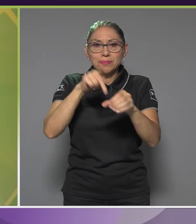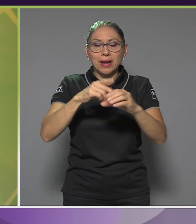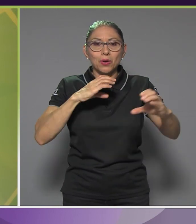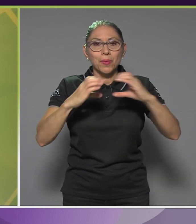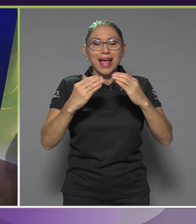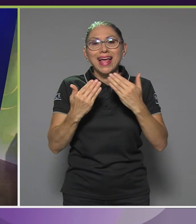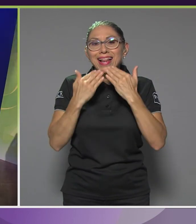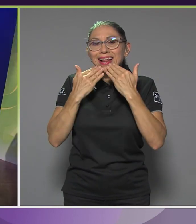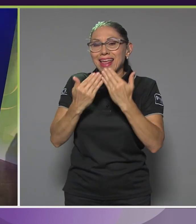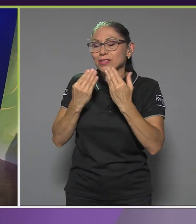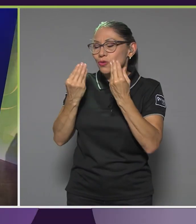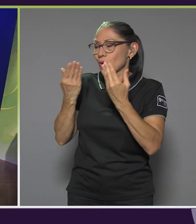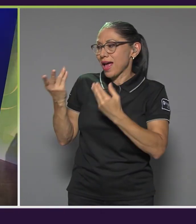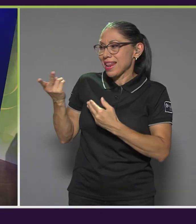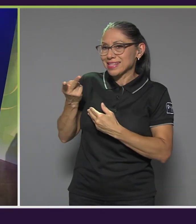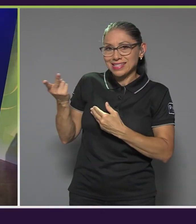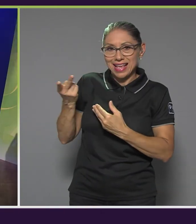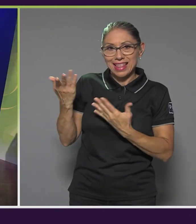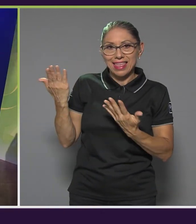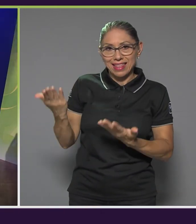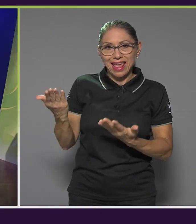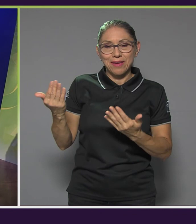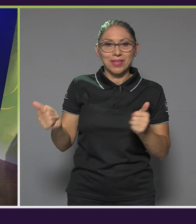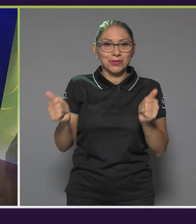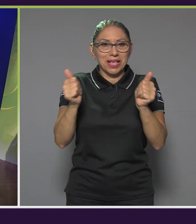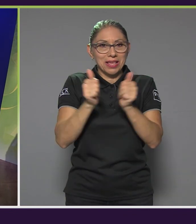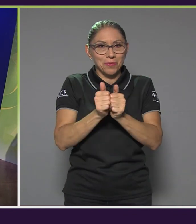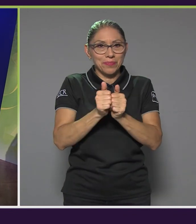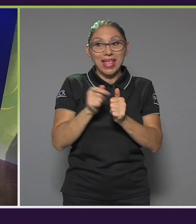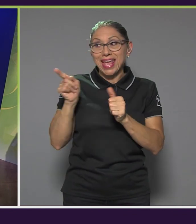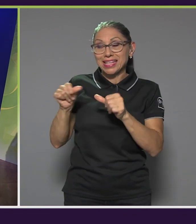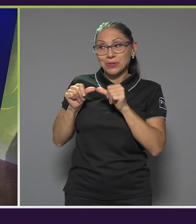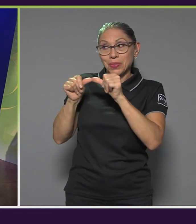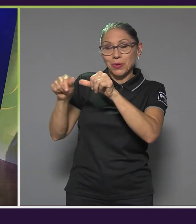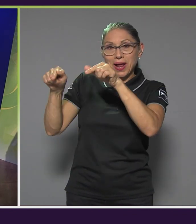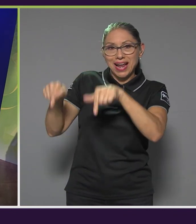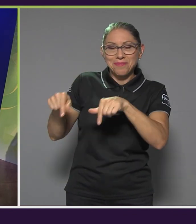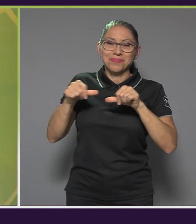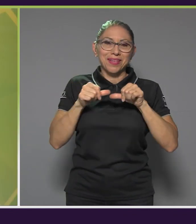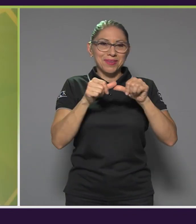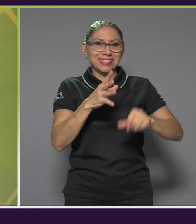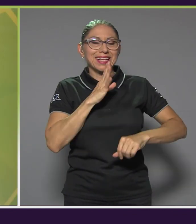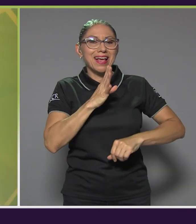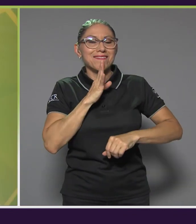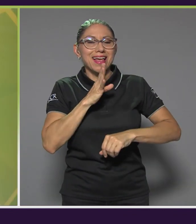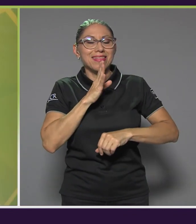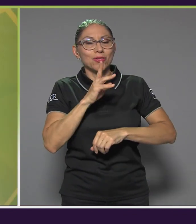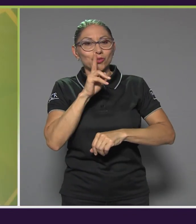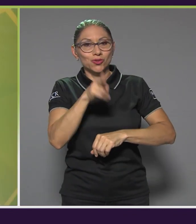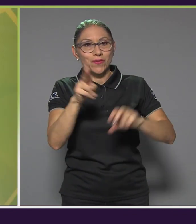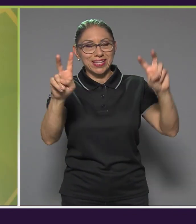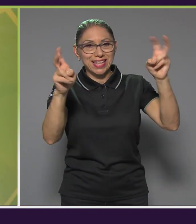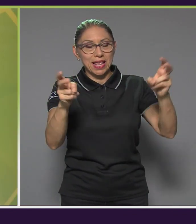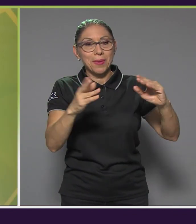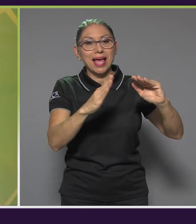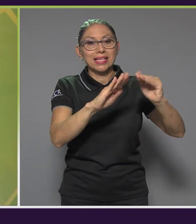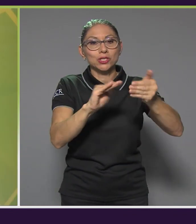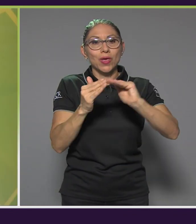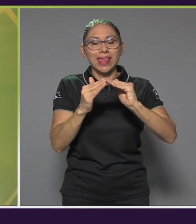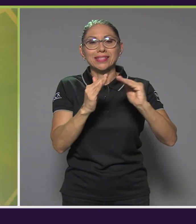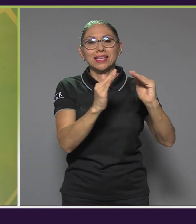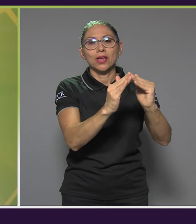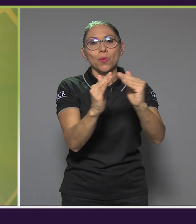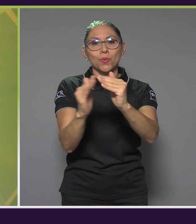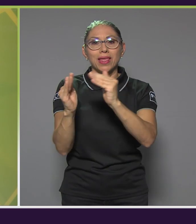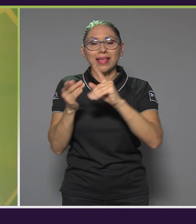muchísimo a Lexaira y a Andrea que nos hayan acompañado. Bueno, ya se quedan por acá para seguir conversando sobre este tema, ciudades y comunidades